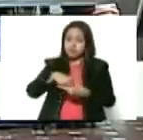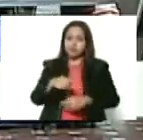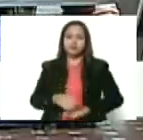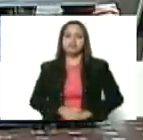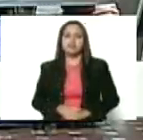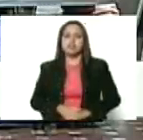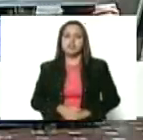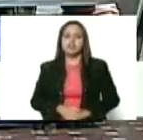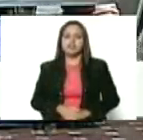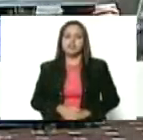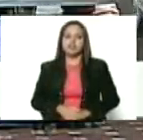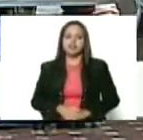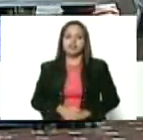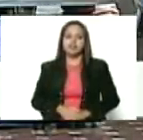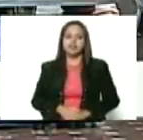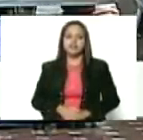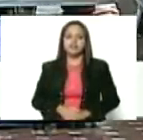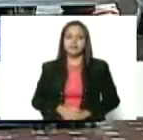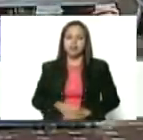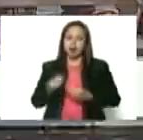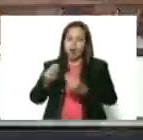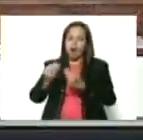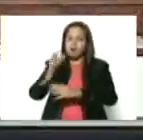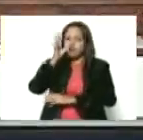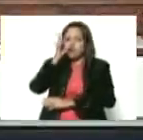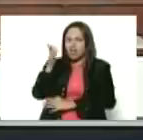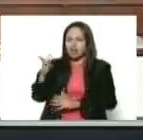cómo se burlaron del lenguaje